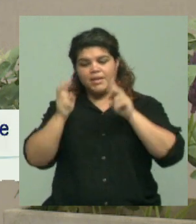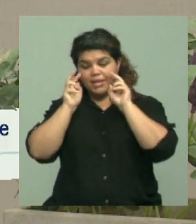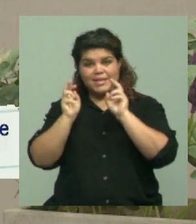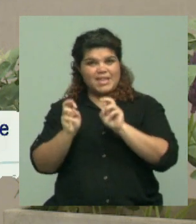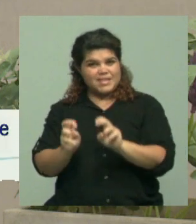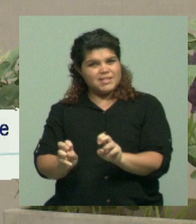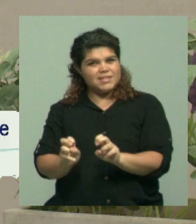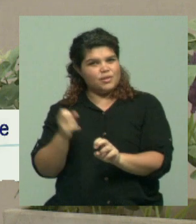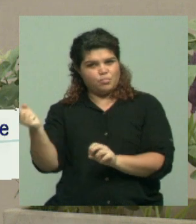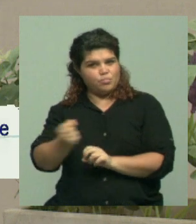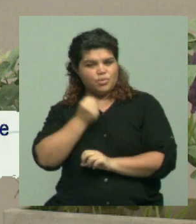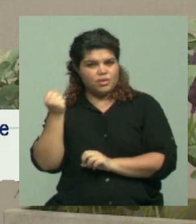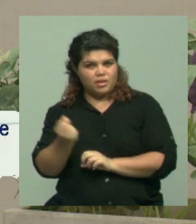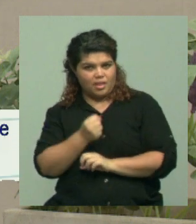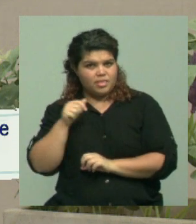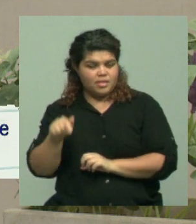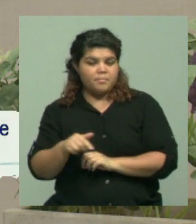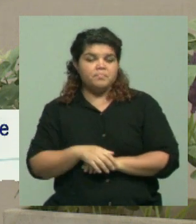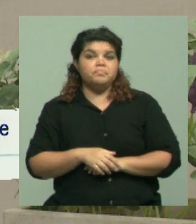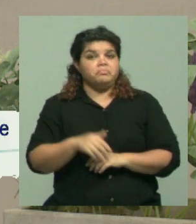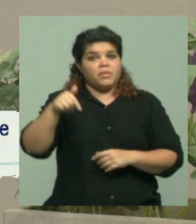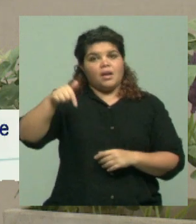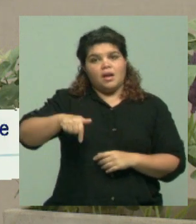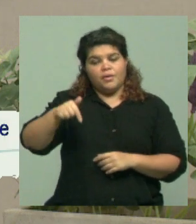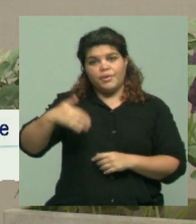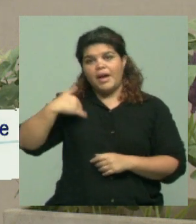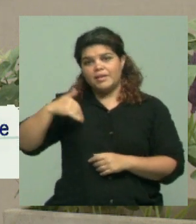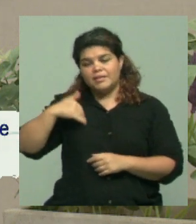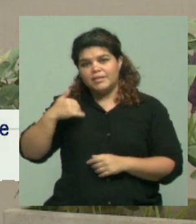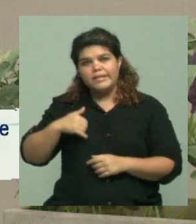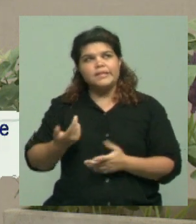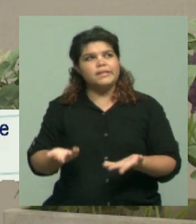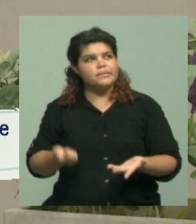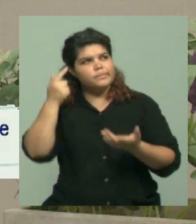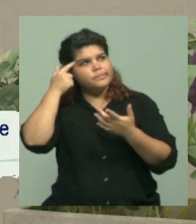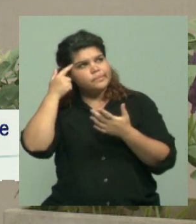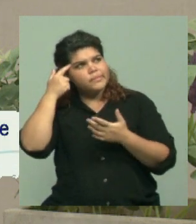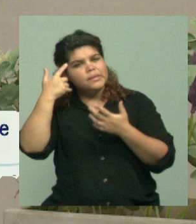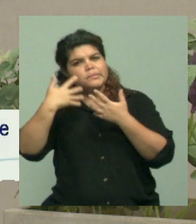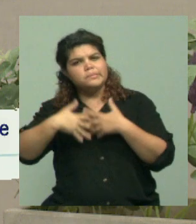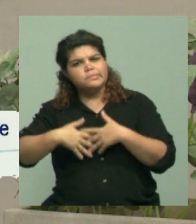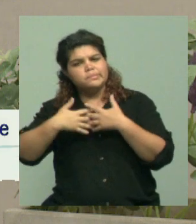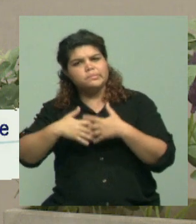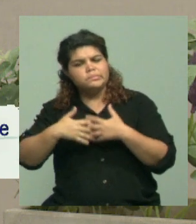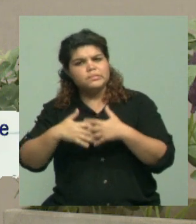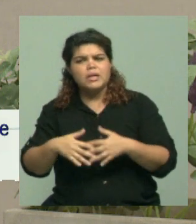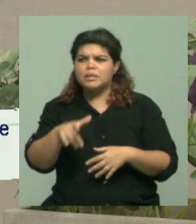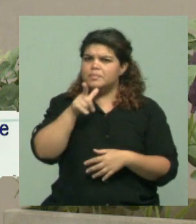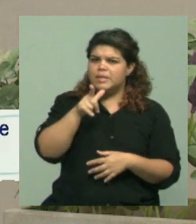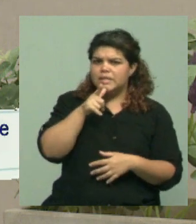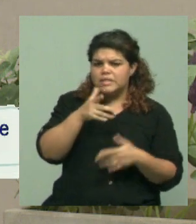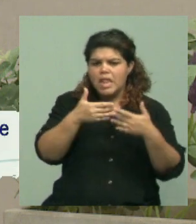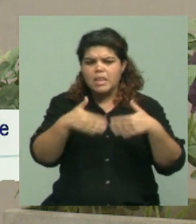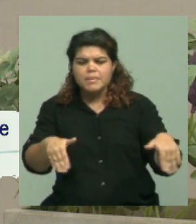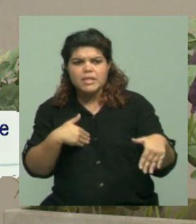en estos tiempos en los cuales hoy en Argentina por ahí se empieza a pensar tal vez en que eso tenga algunas limitaciones a partir de